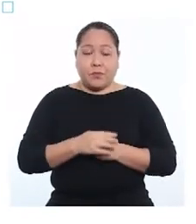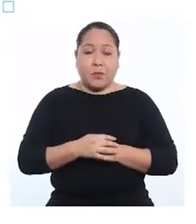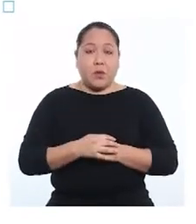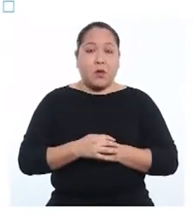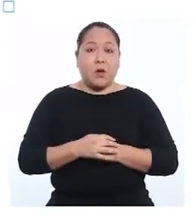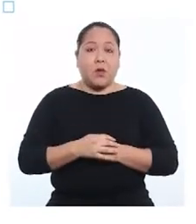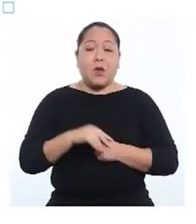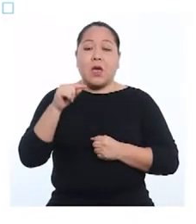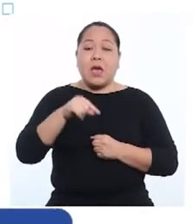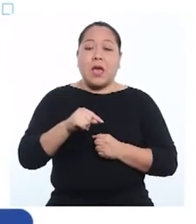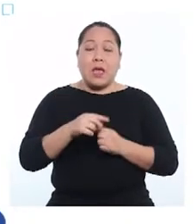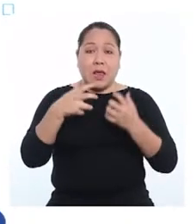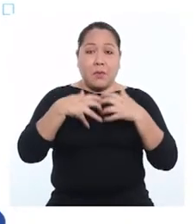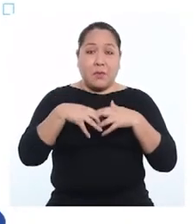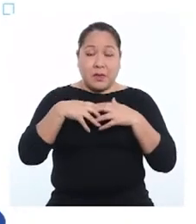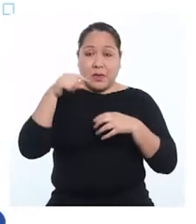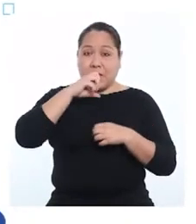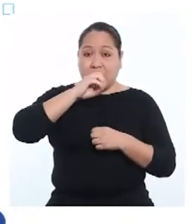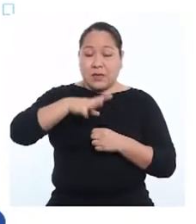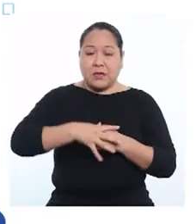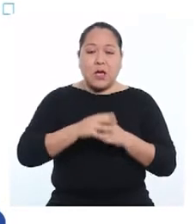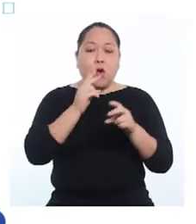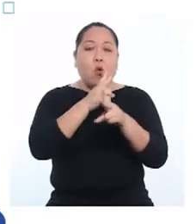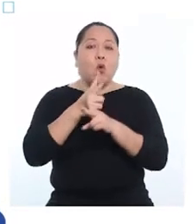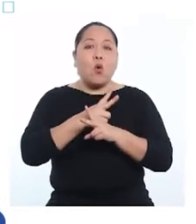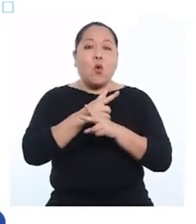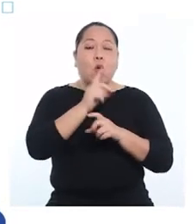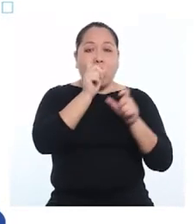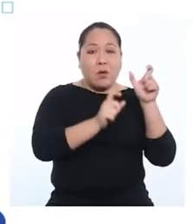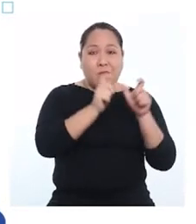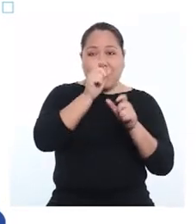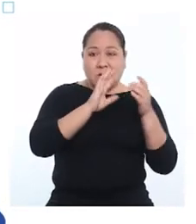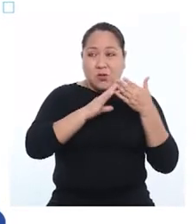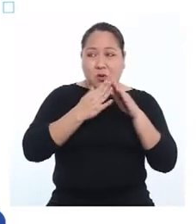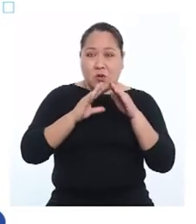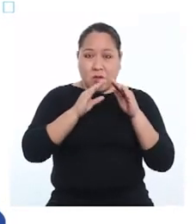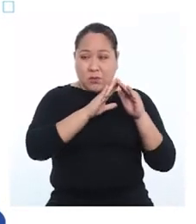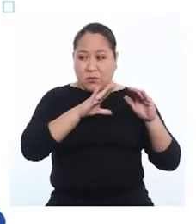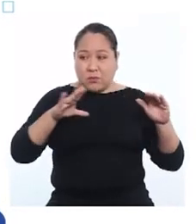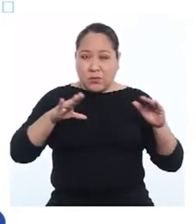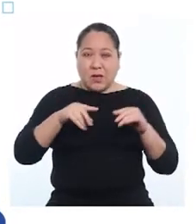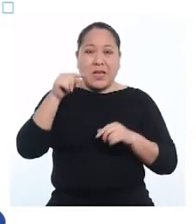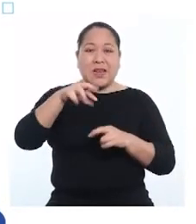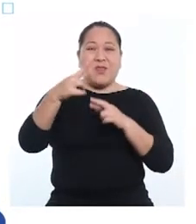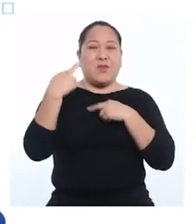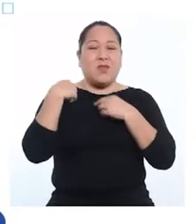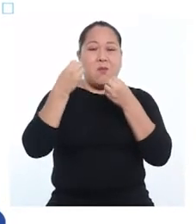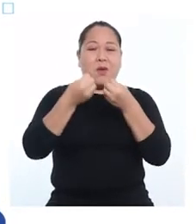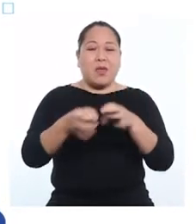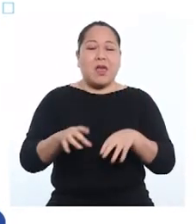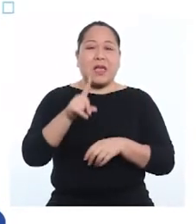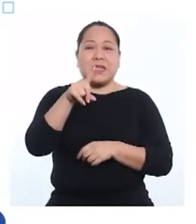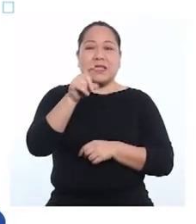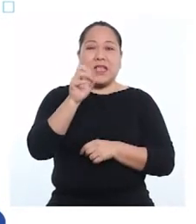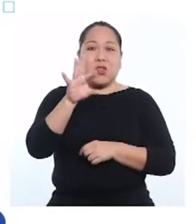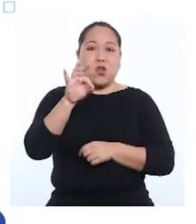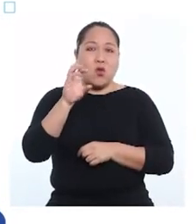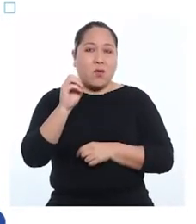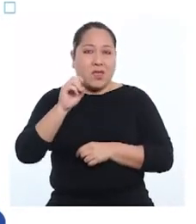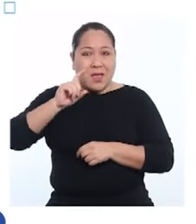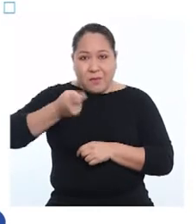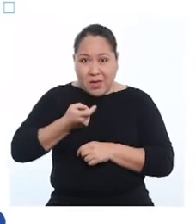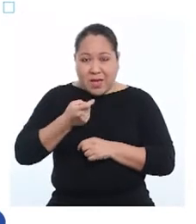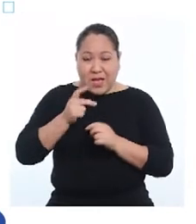Conservancy, el crecimiento urbano a nivel mundial fue responsable de la pérdida de 190